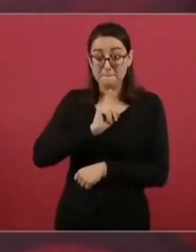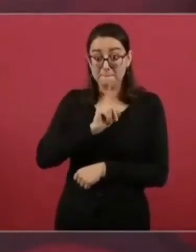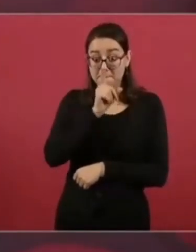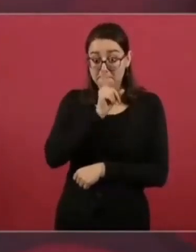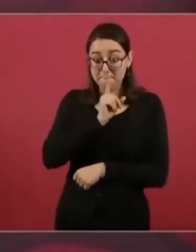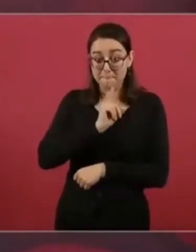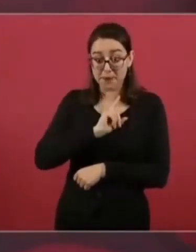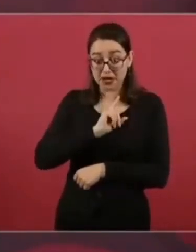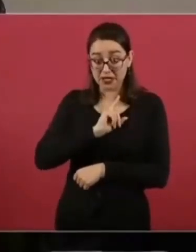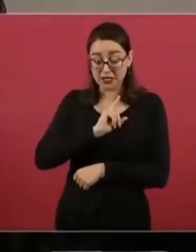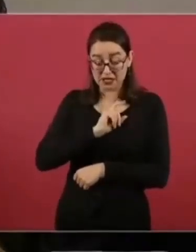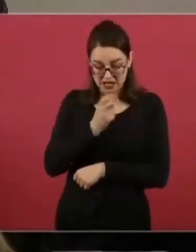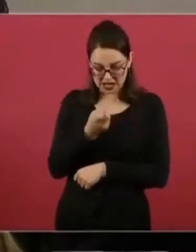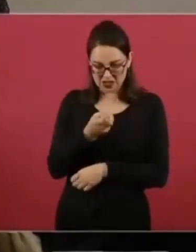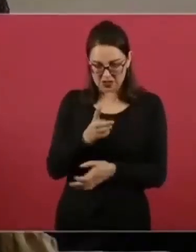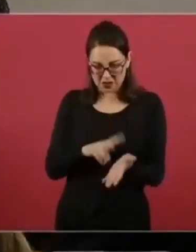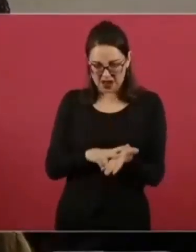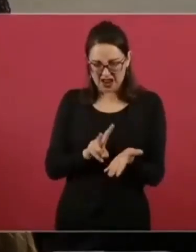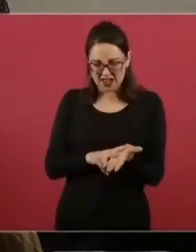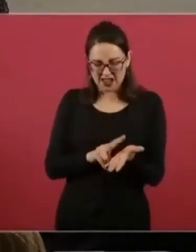¿Es válido?